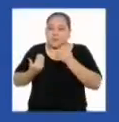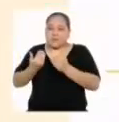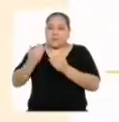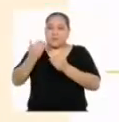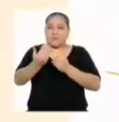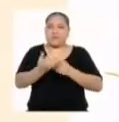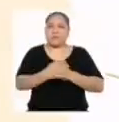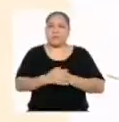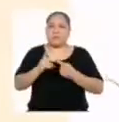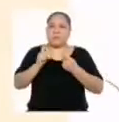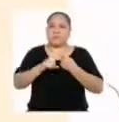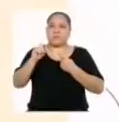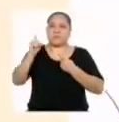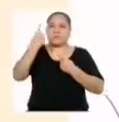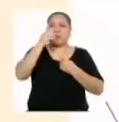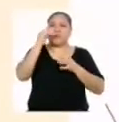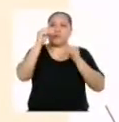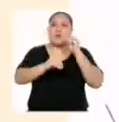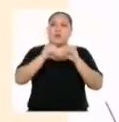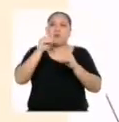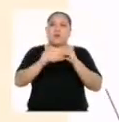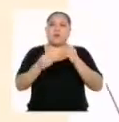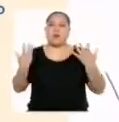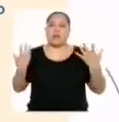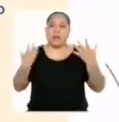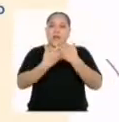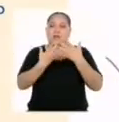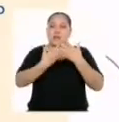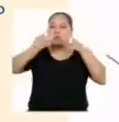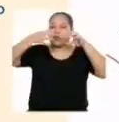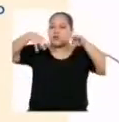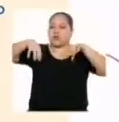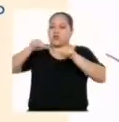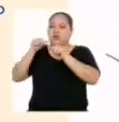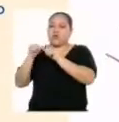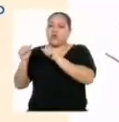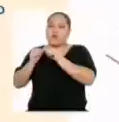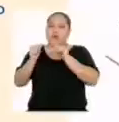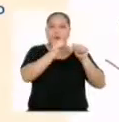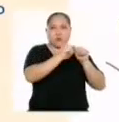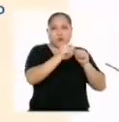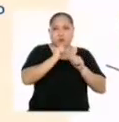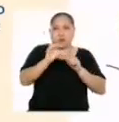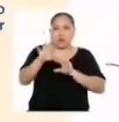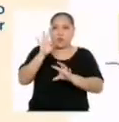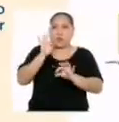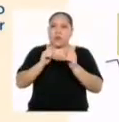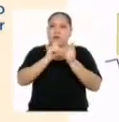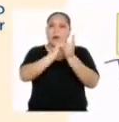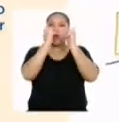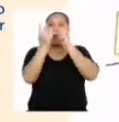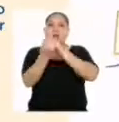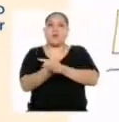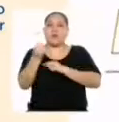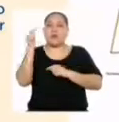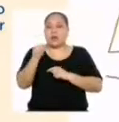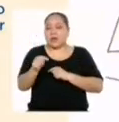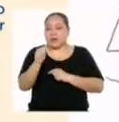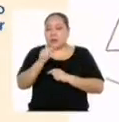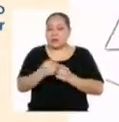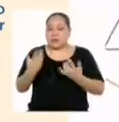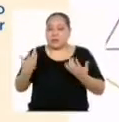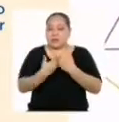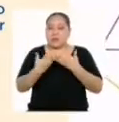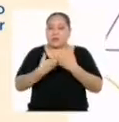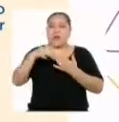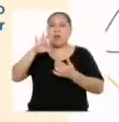siguiente. Primero, Establecer relaciones entre datos o variaciones entre las dos magnitudes, Y transformar esas relaciones